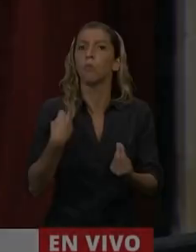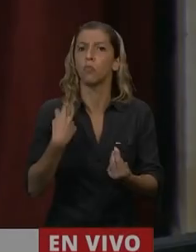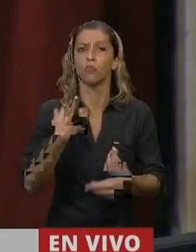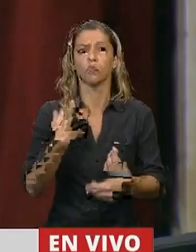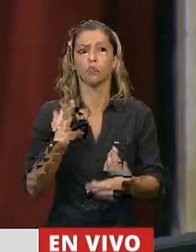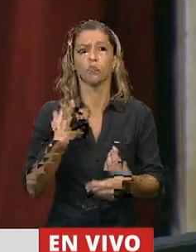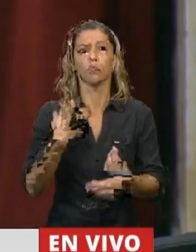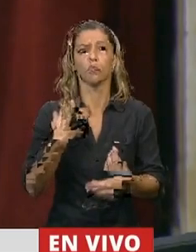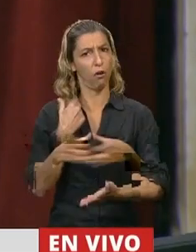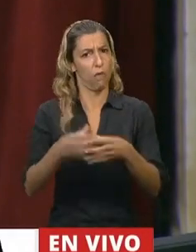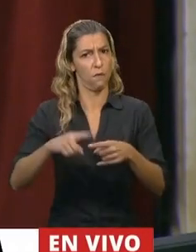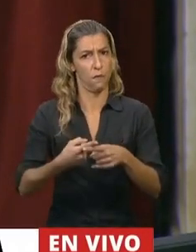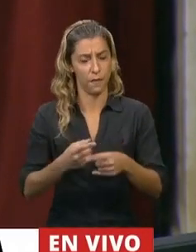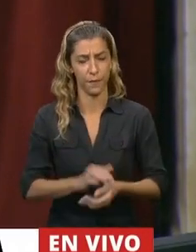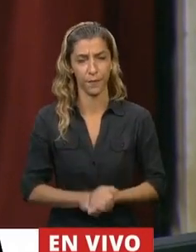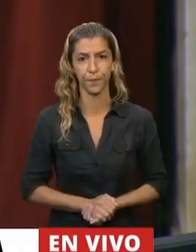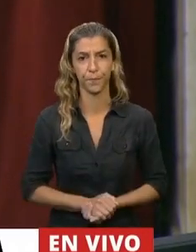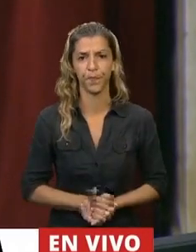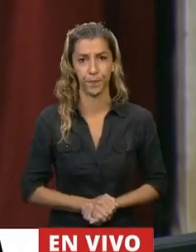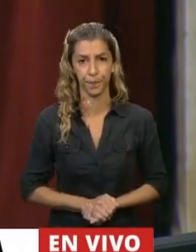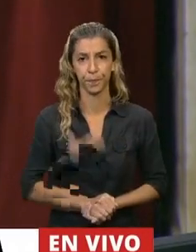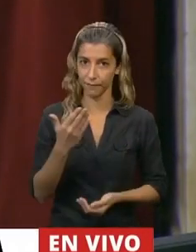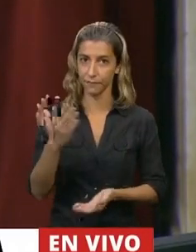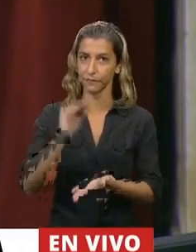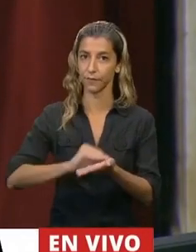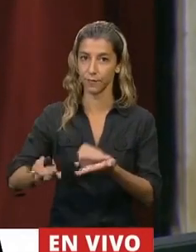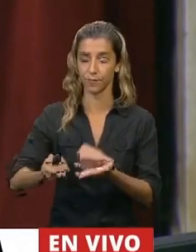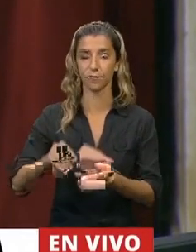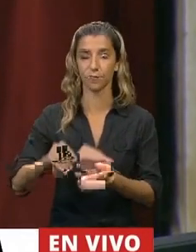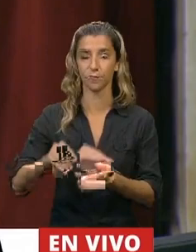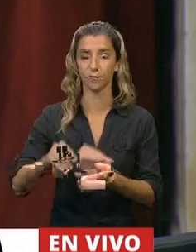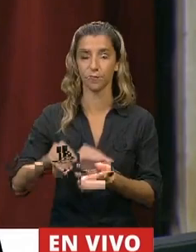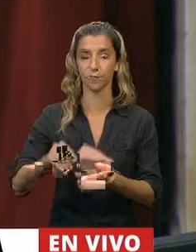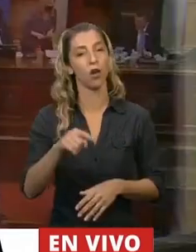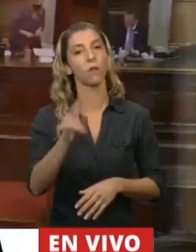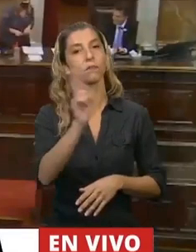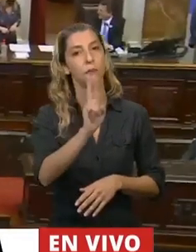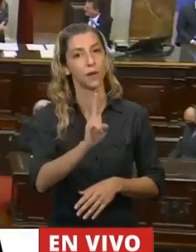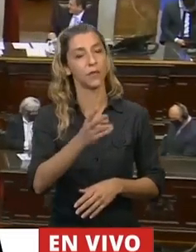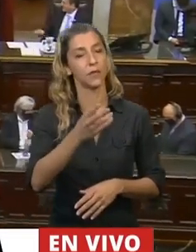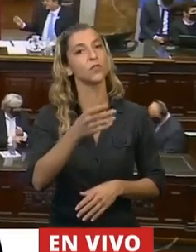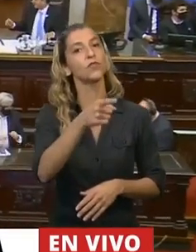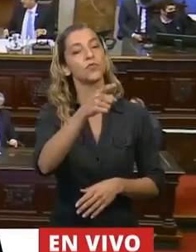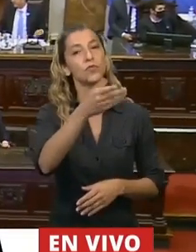Para una aclaración, interrupción u observación tiene la palabra el diputado Mario Negri.